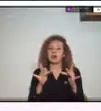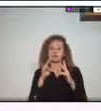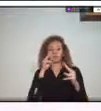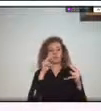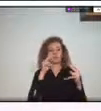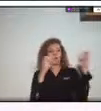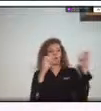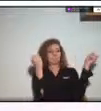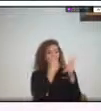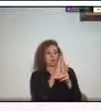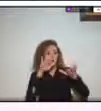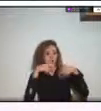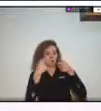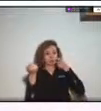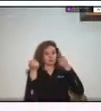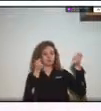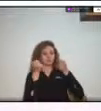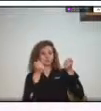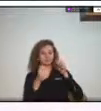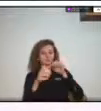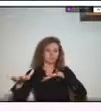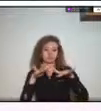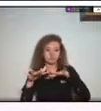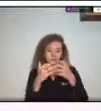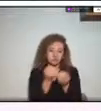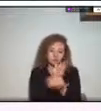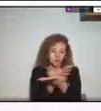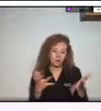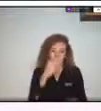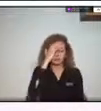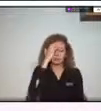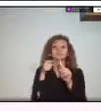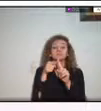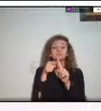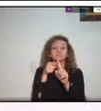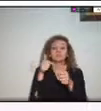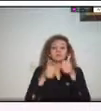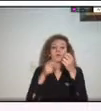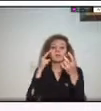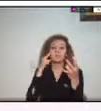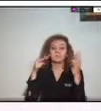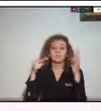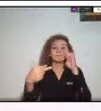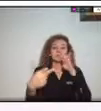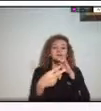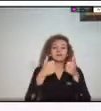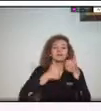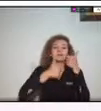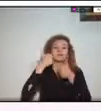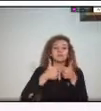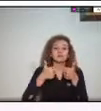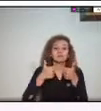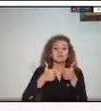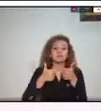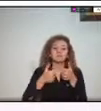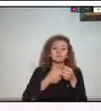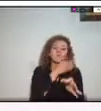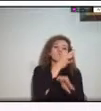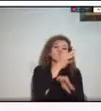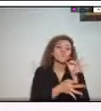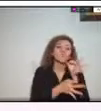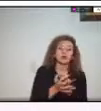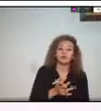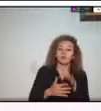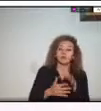desastres esto con una perspectiva desde el pie de monte llanero durante nuestras presentaciones